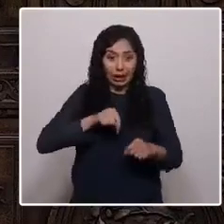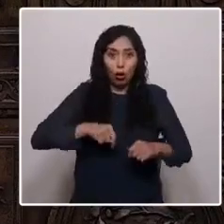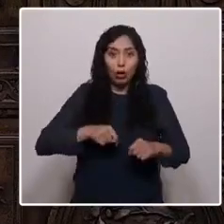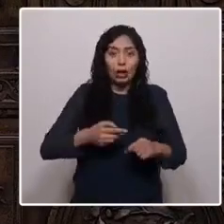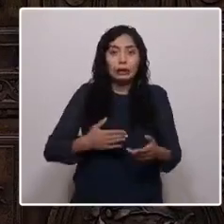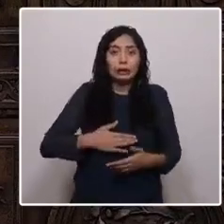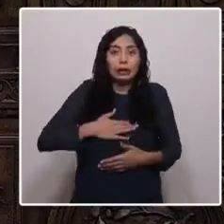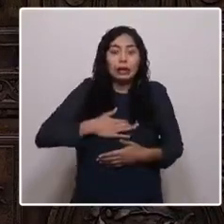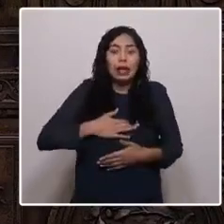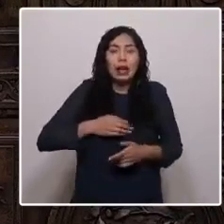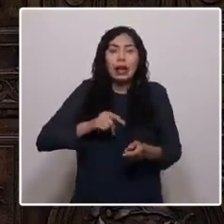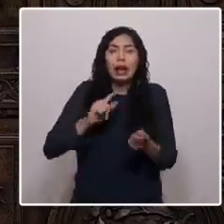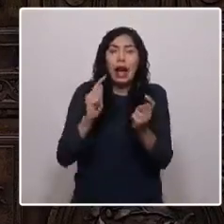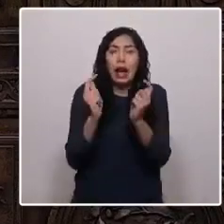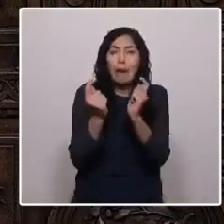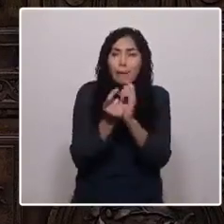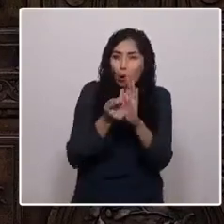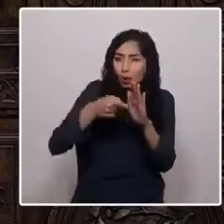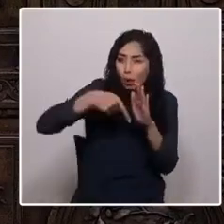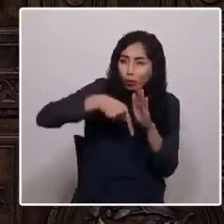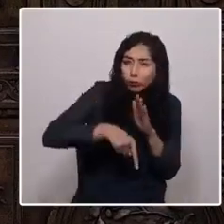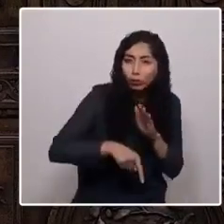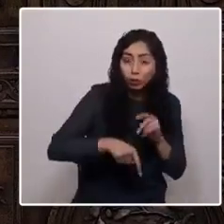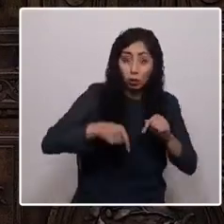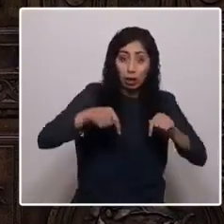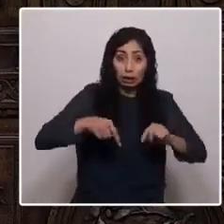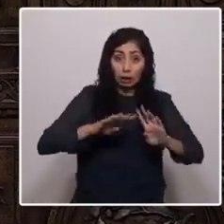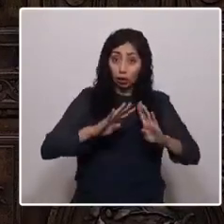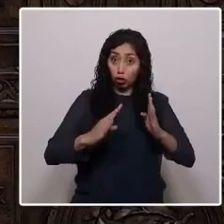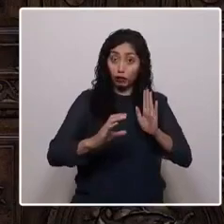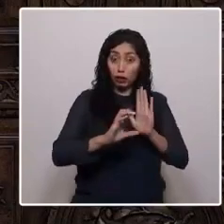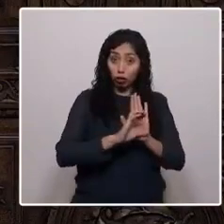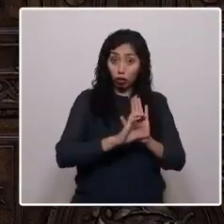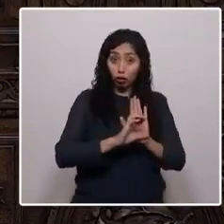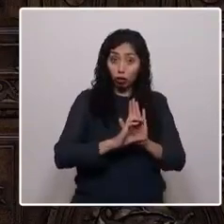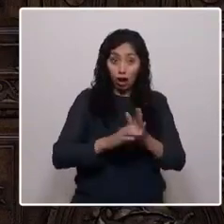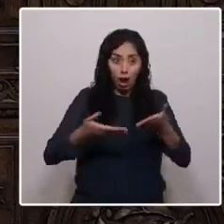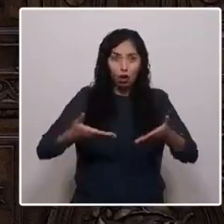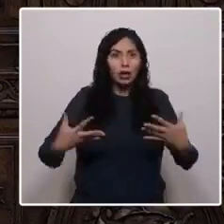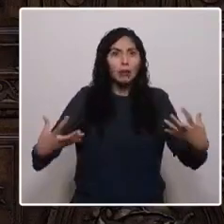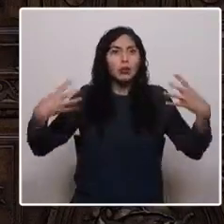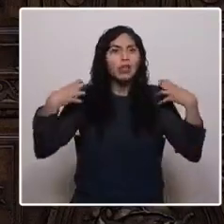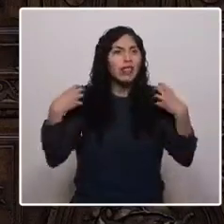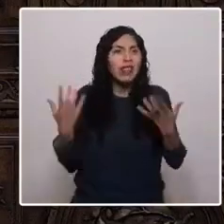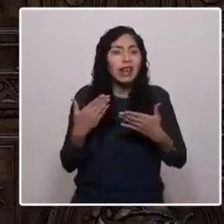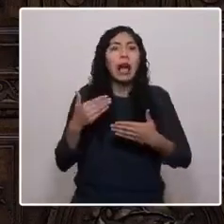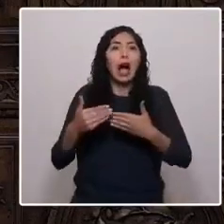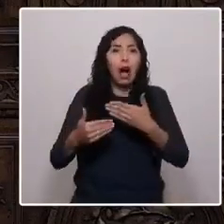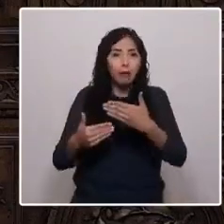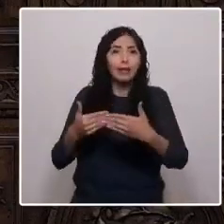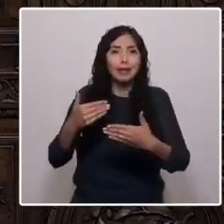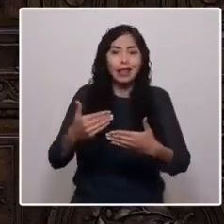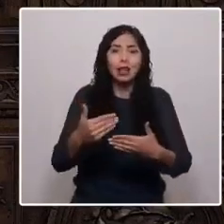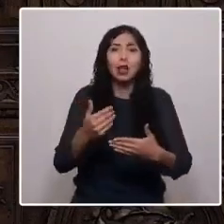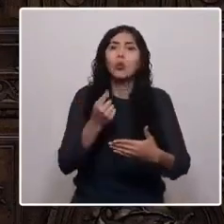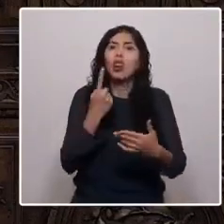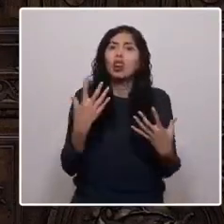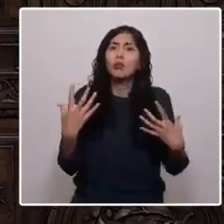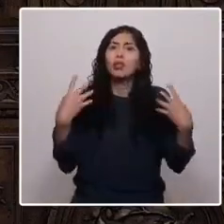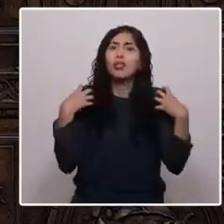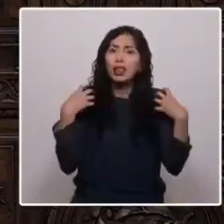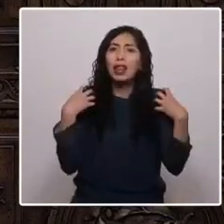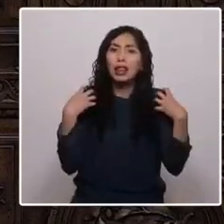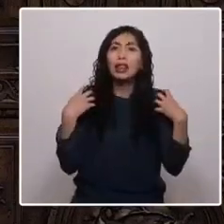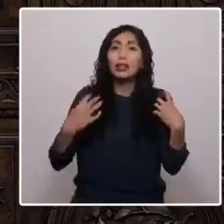profundos, donde esta Convención tiene en sus manos avanzar, en la tarea encomendada por la ciudadanía hacia